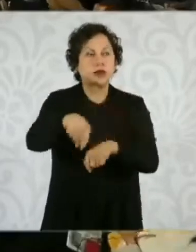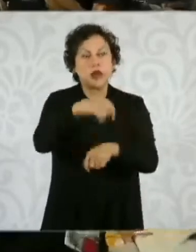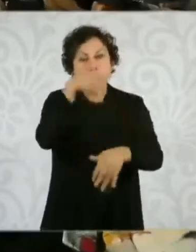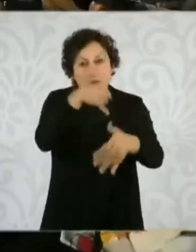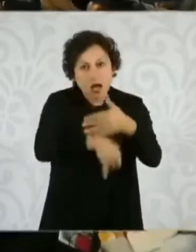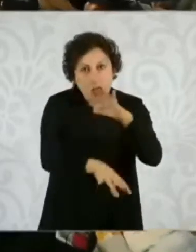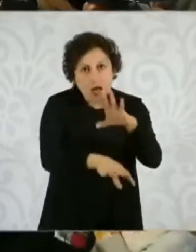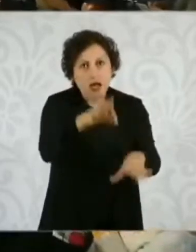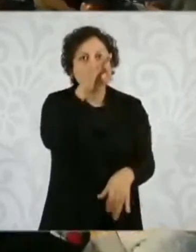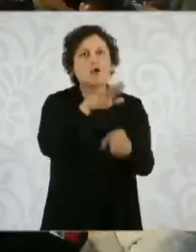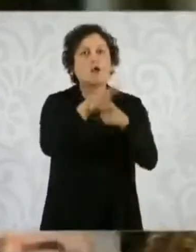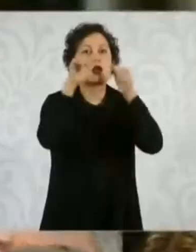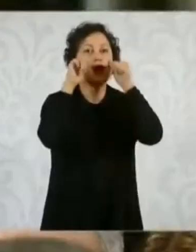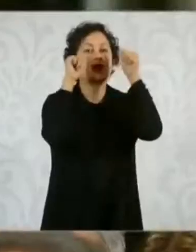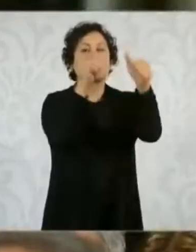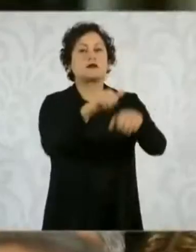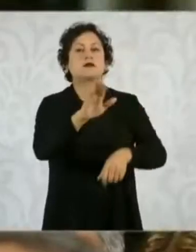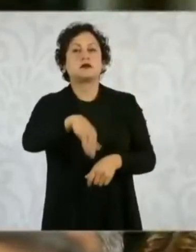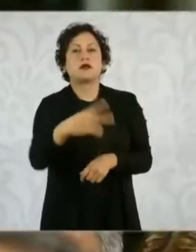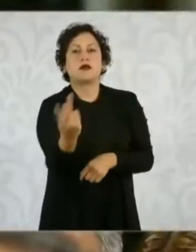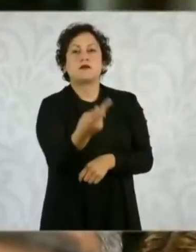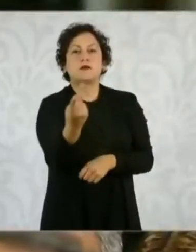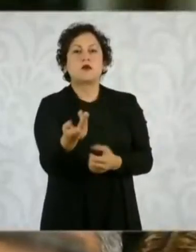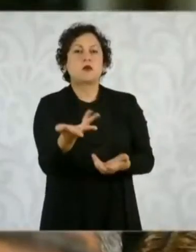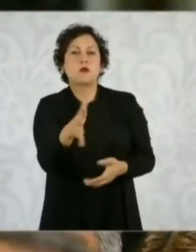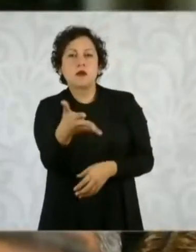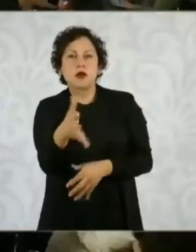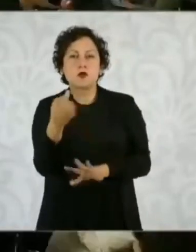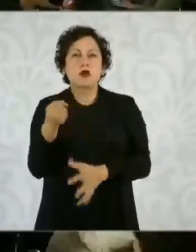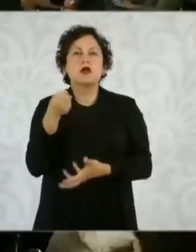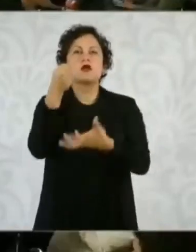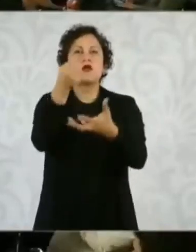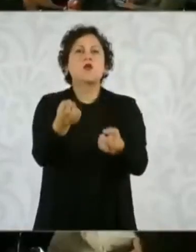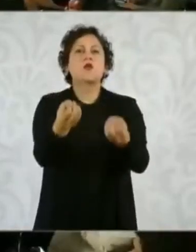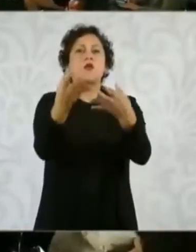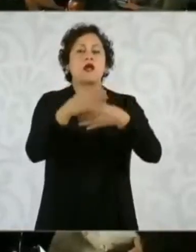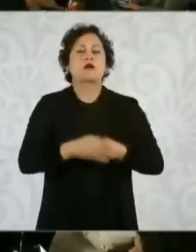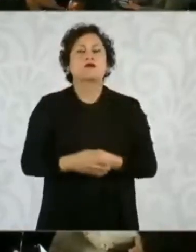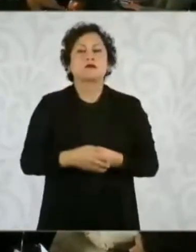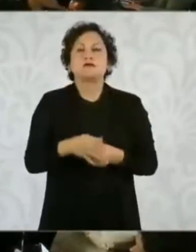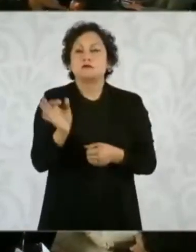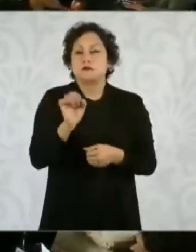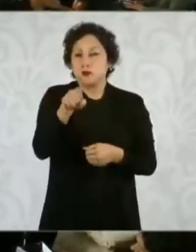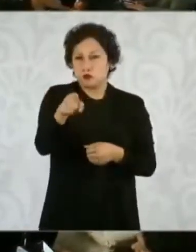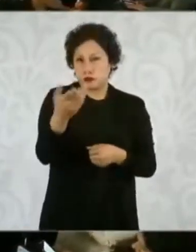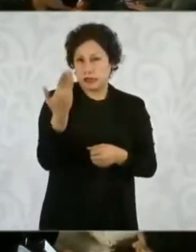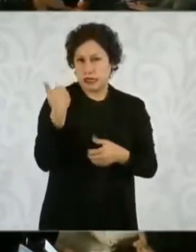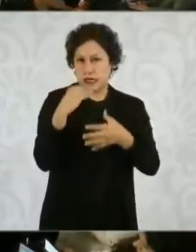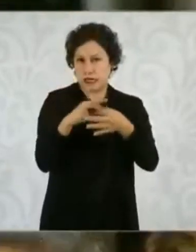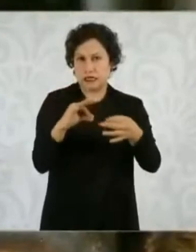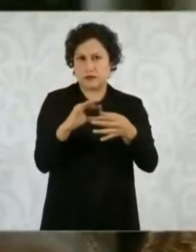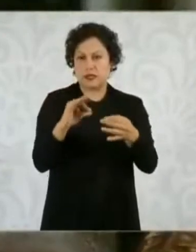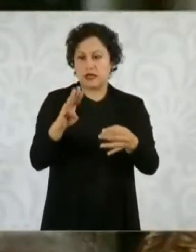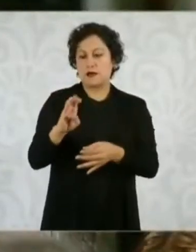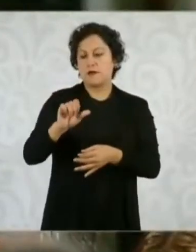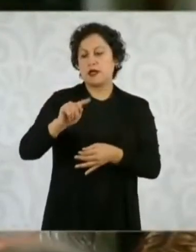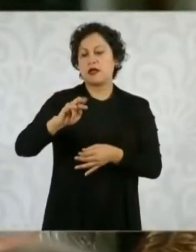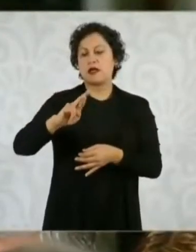menos, ¿cuántos recursos estarían destinando? Ya lo informamos cuando... Y hablaba que Beatriz Olivares, la